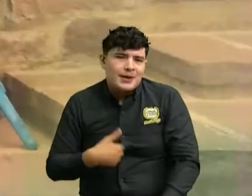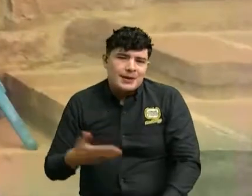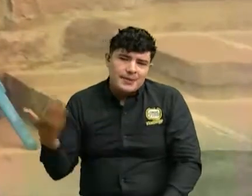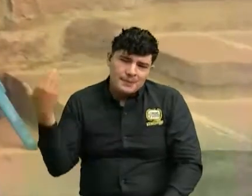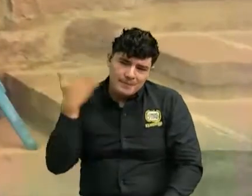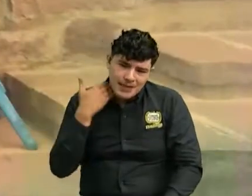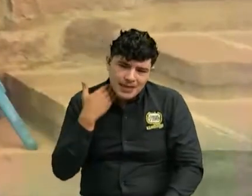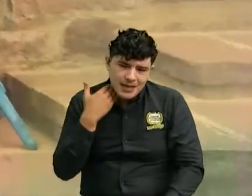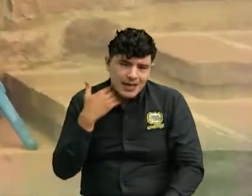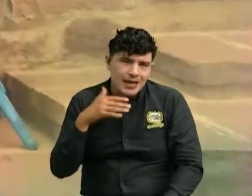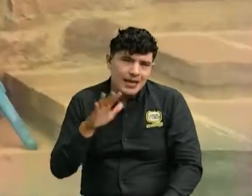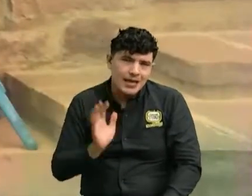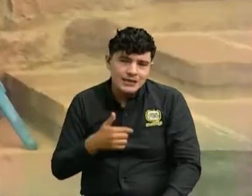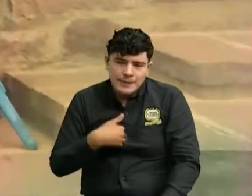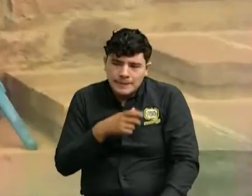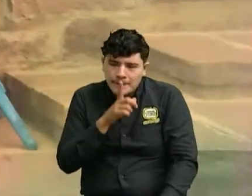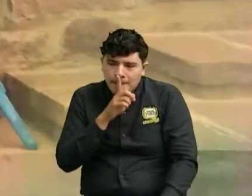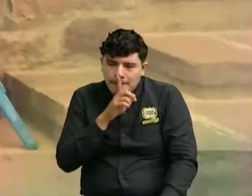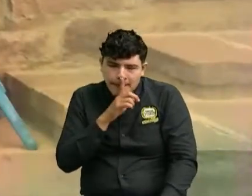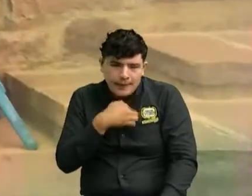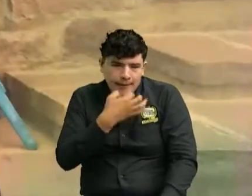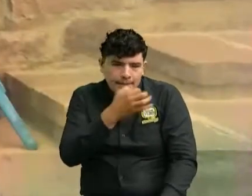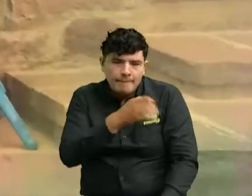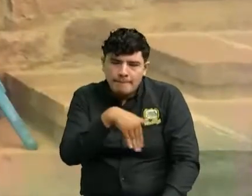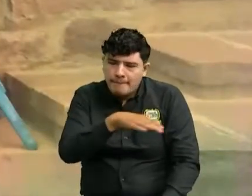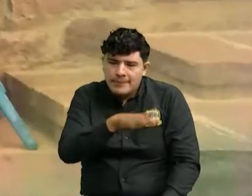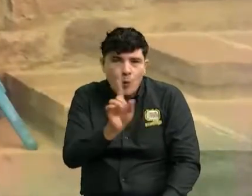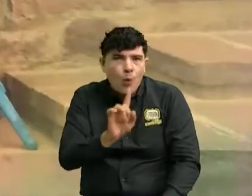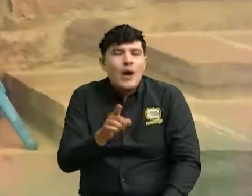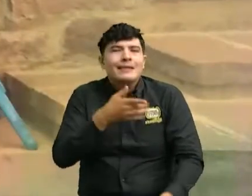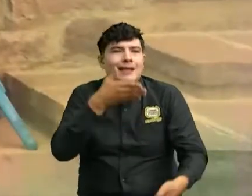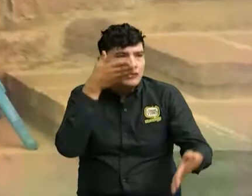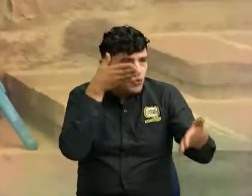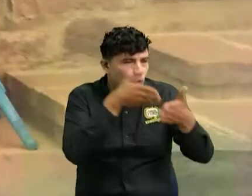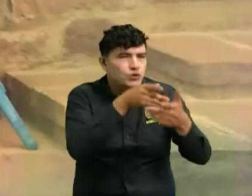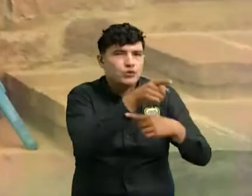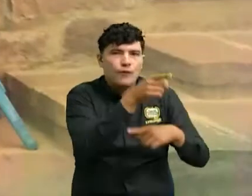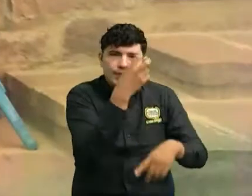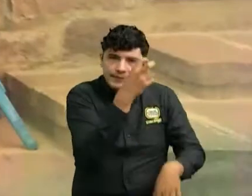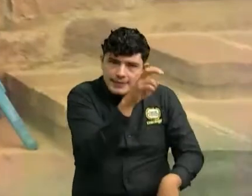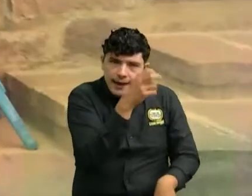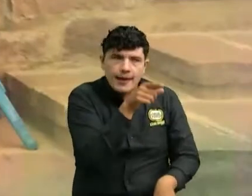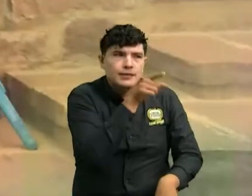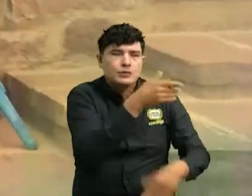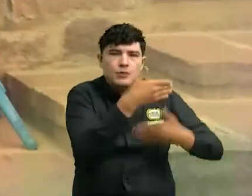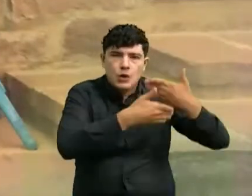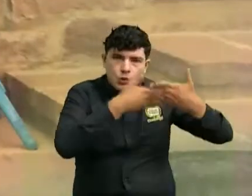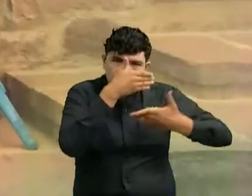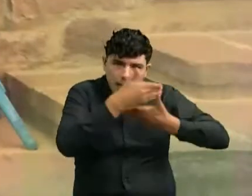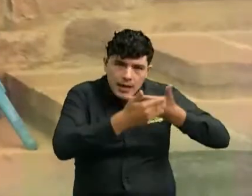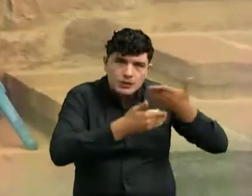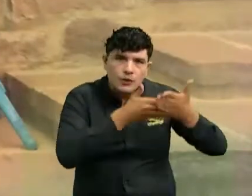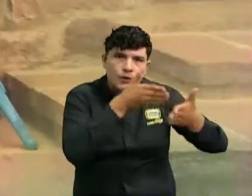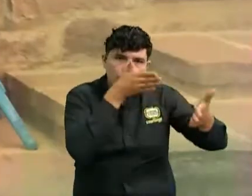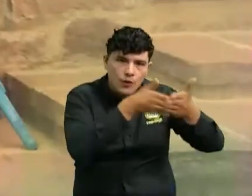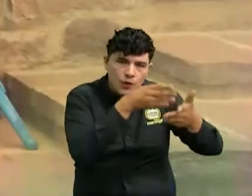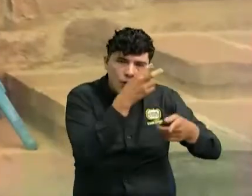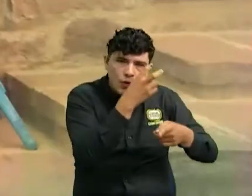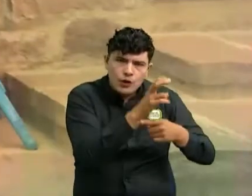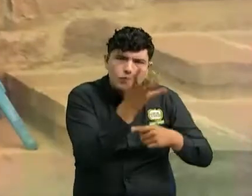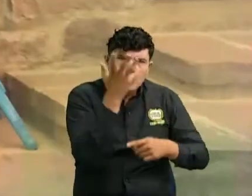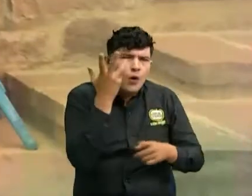denunciar hay que hacer la denuncia la fiscalía cada día también se especializa más así como los